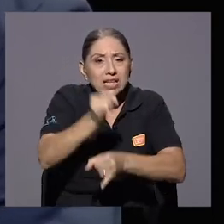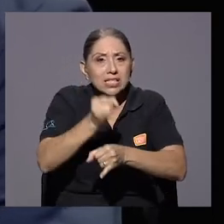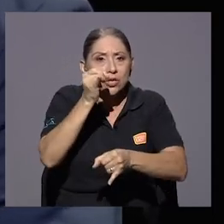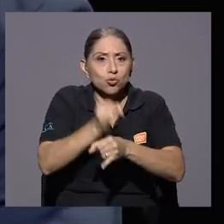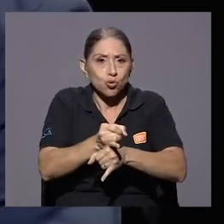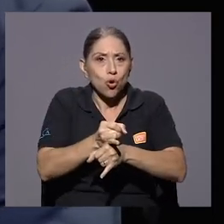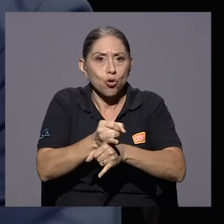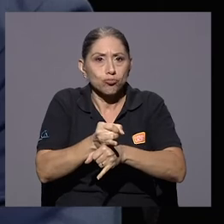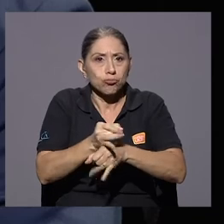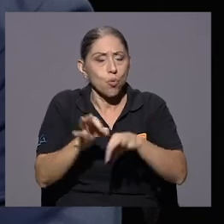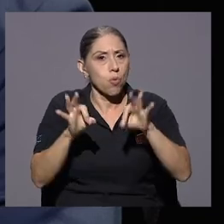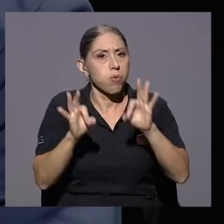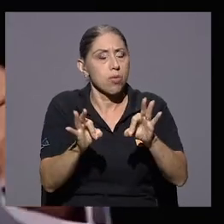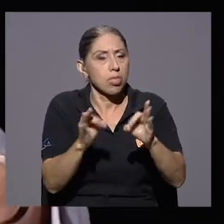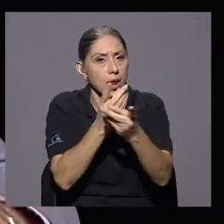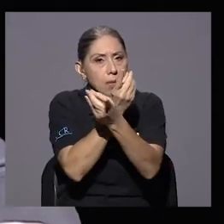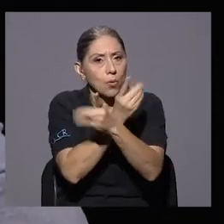social.